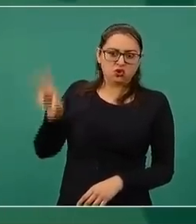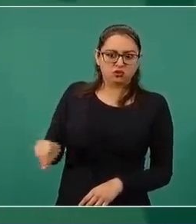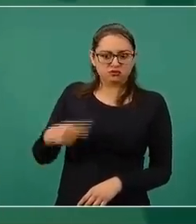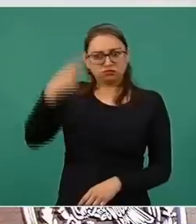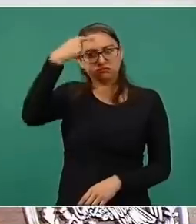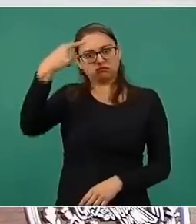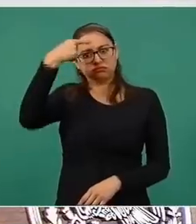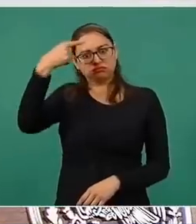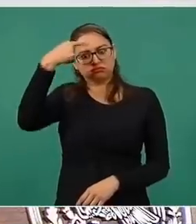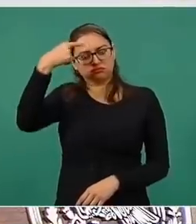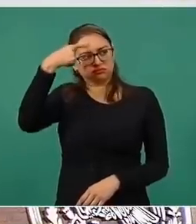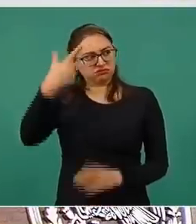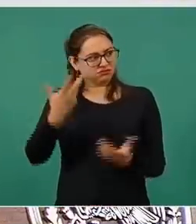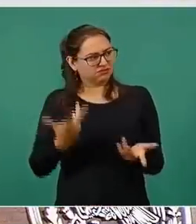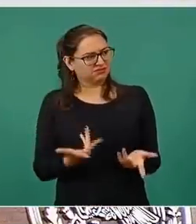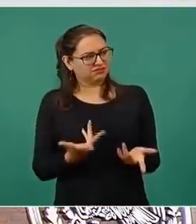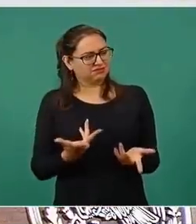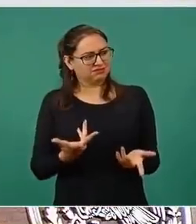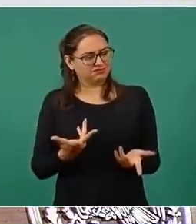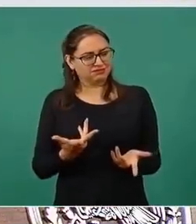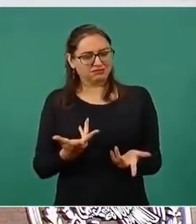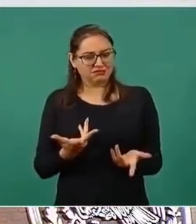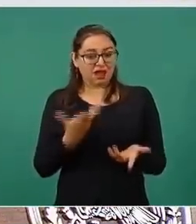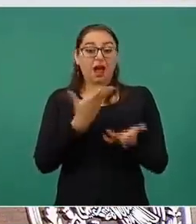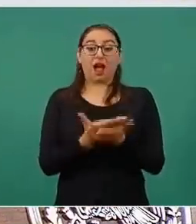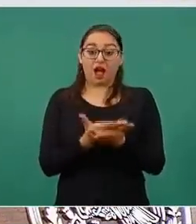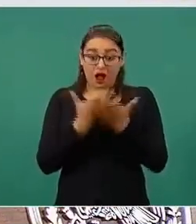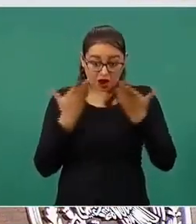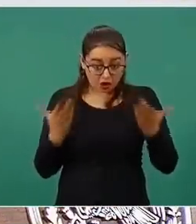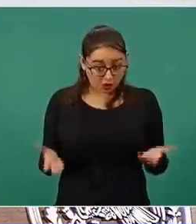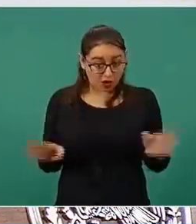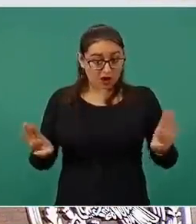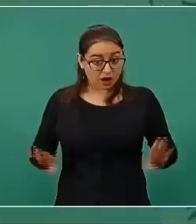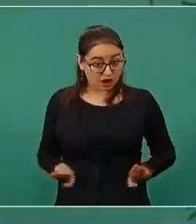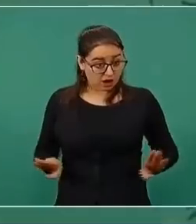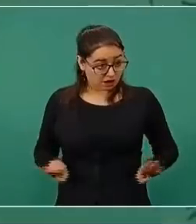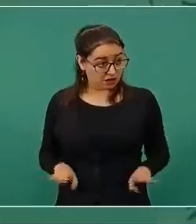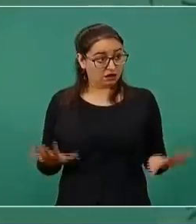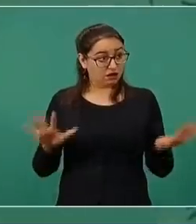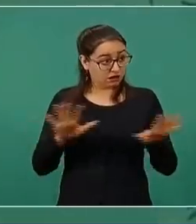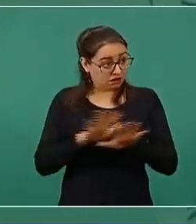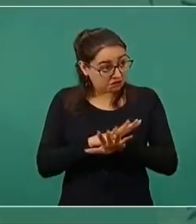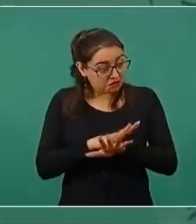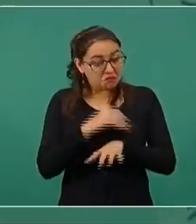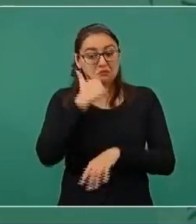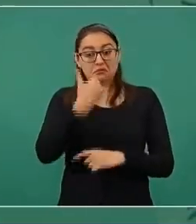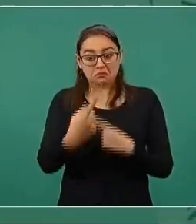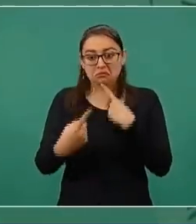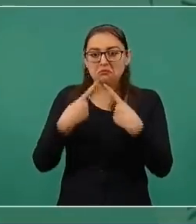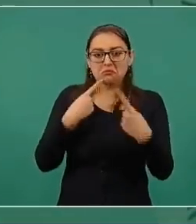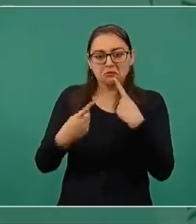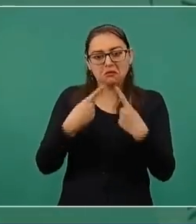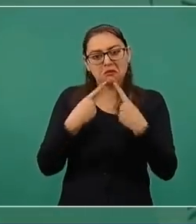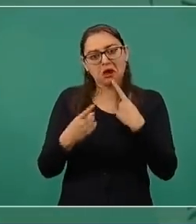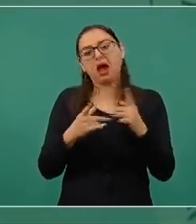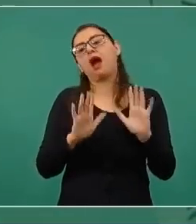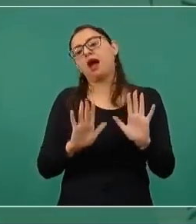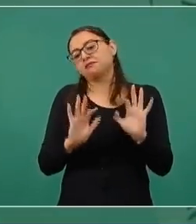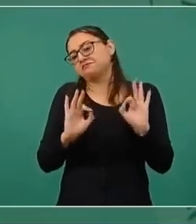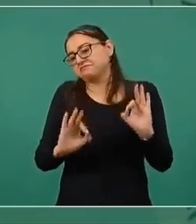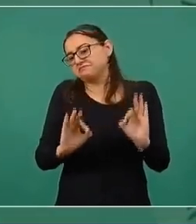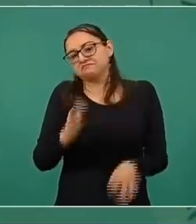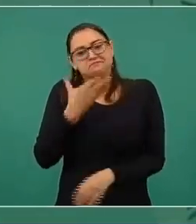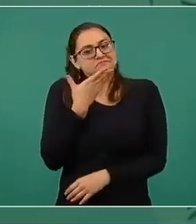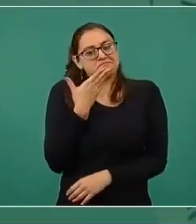plantearon el diálogo y nosotros